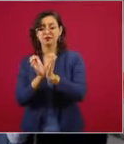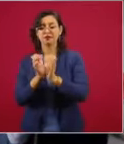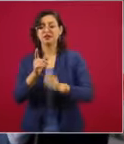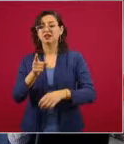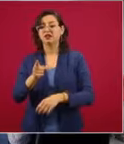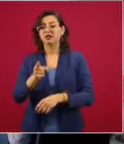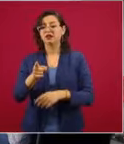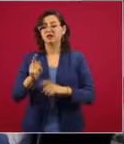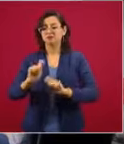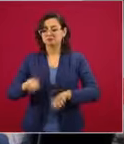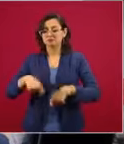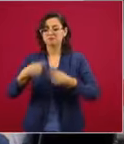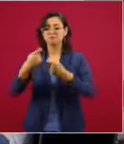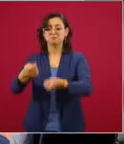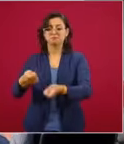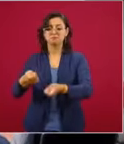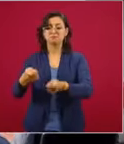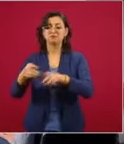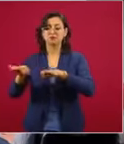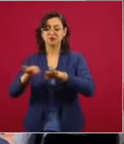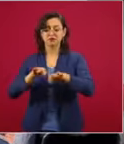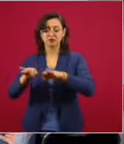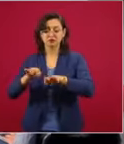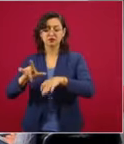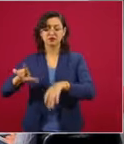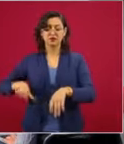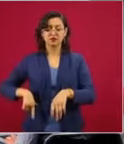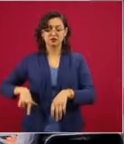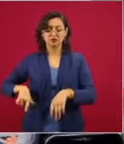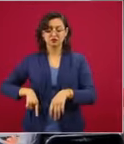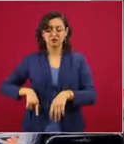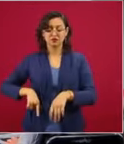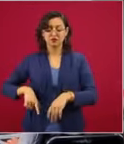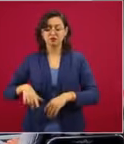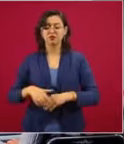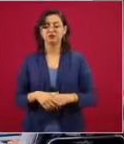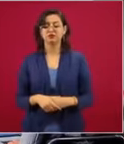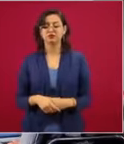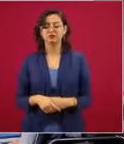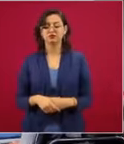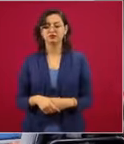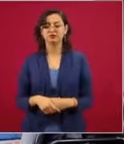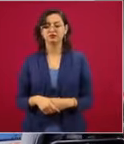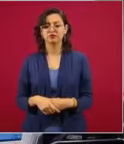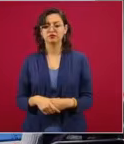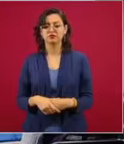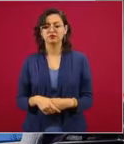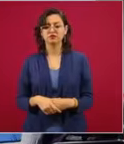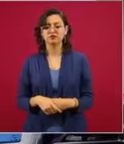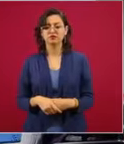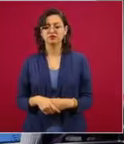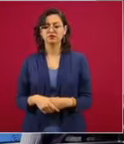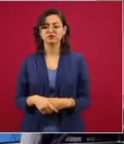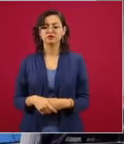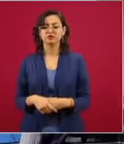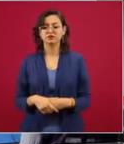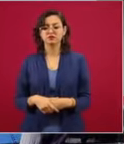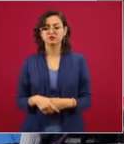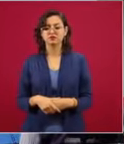a los trabajadores al servicio del Estado, que